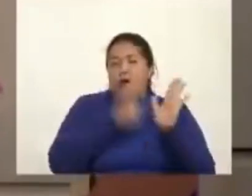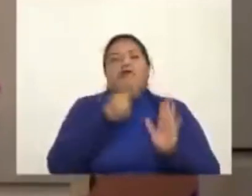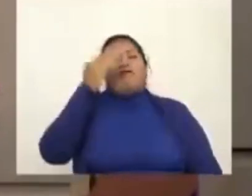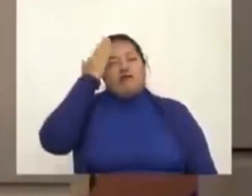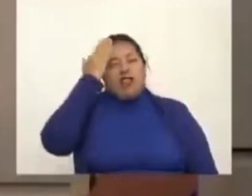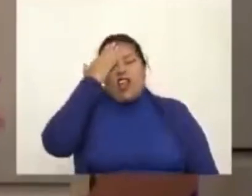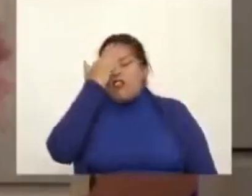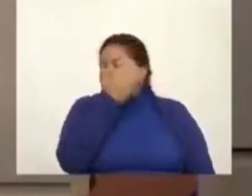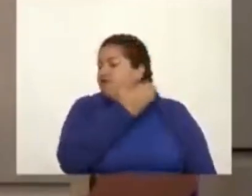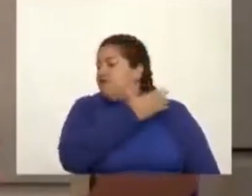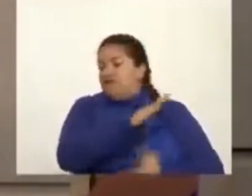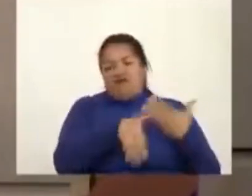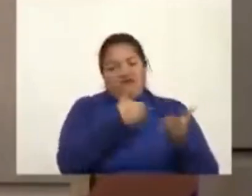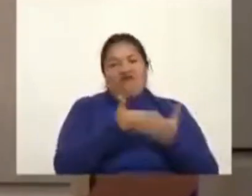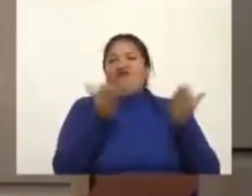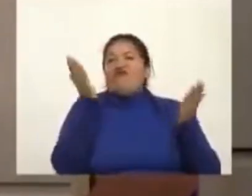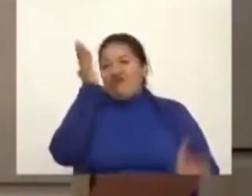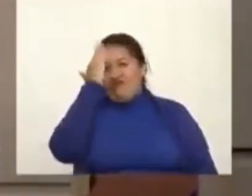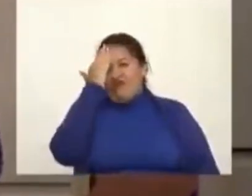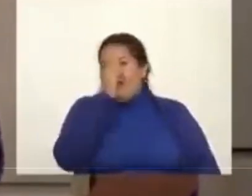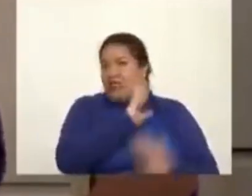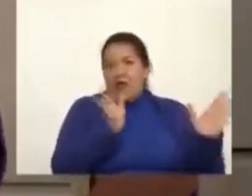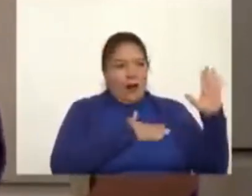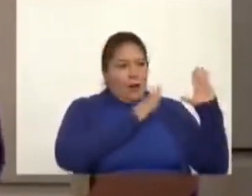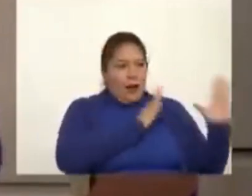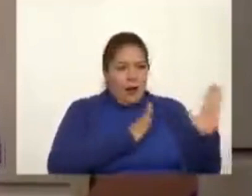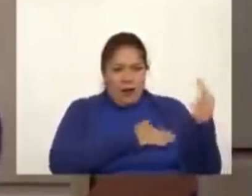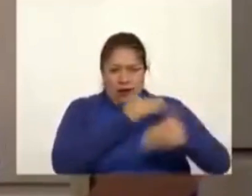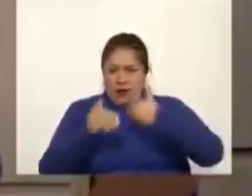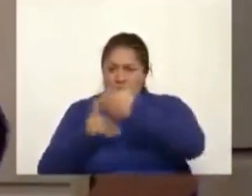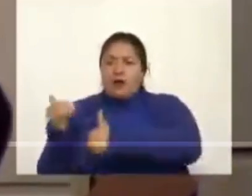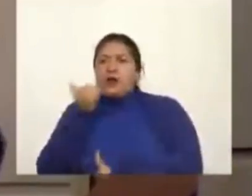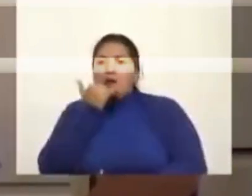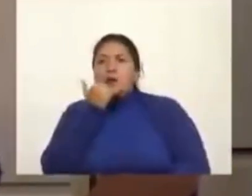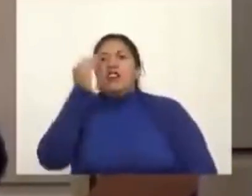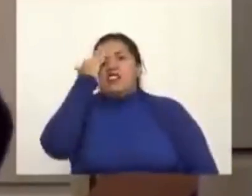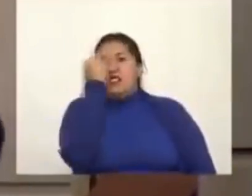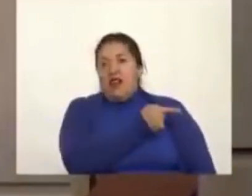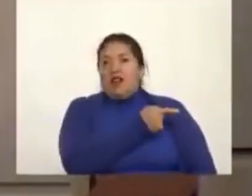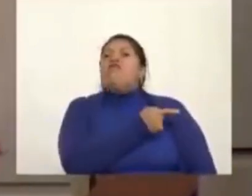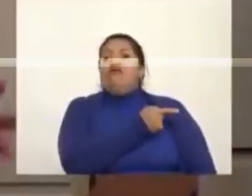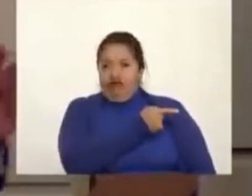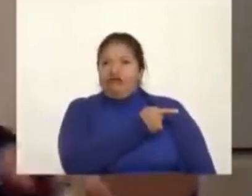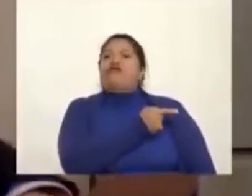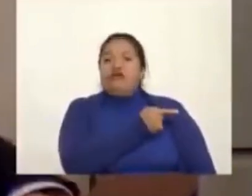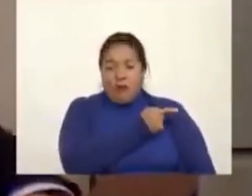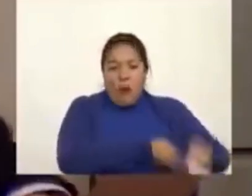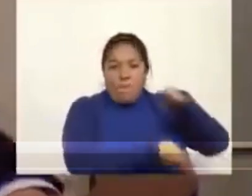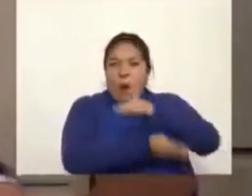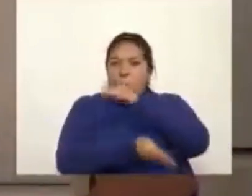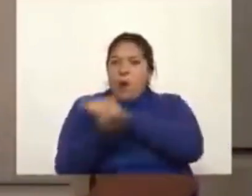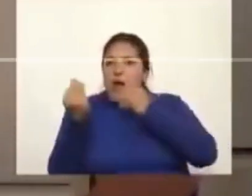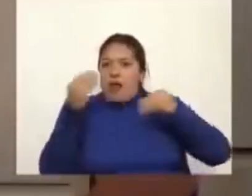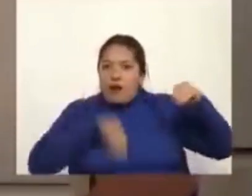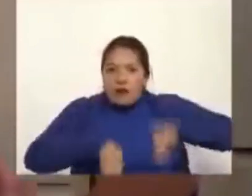los cinco hechos y los cinco momentos de sobornos que aquí he